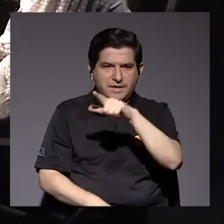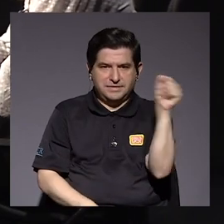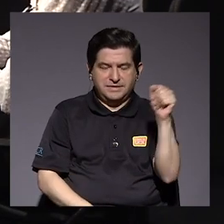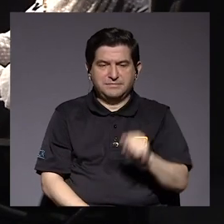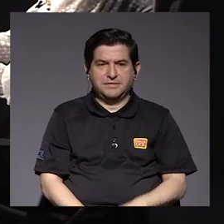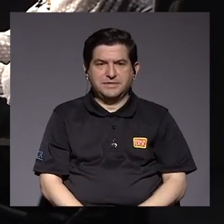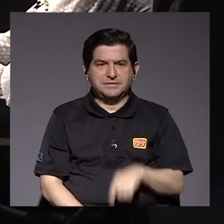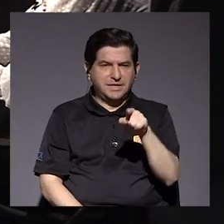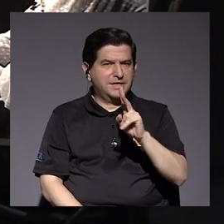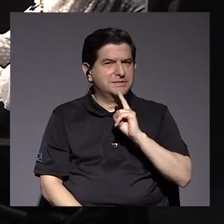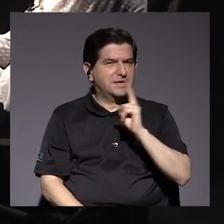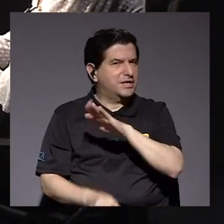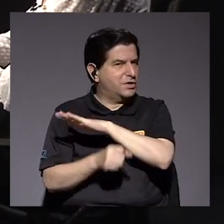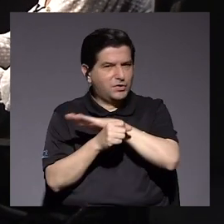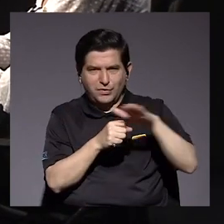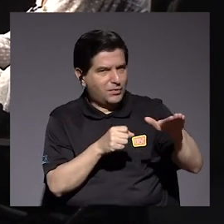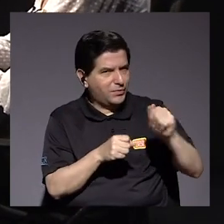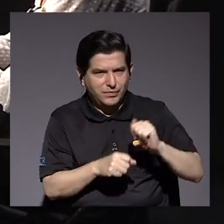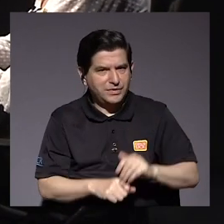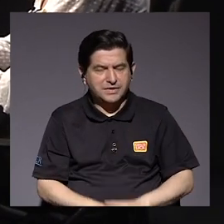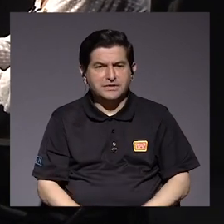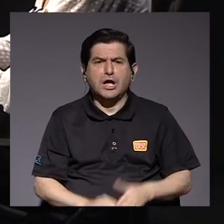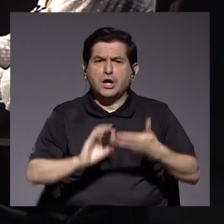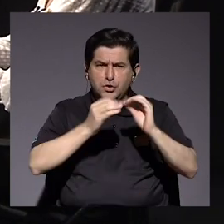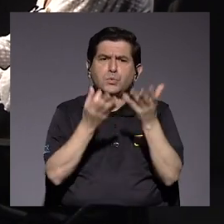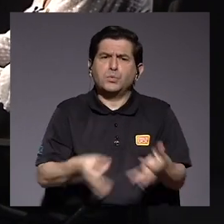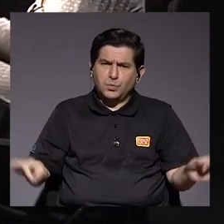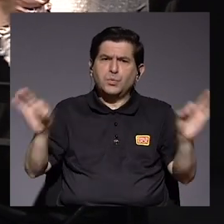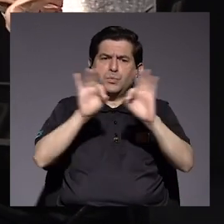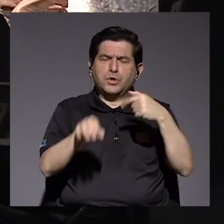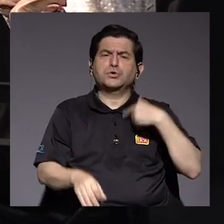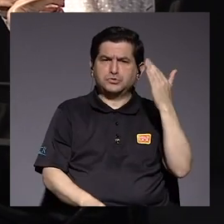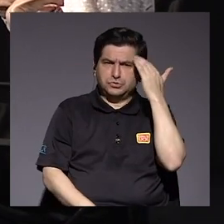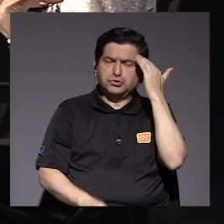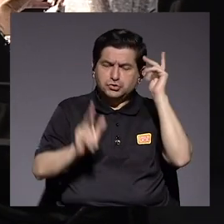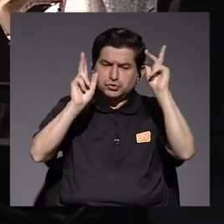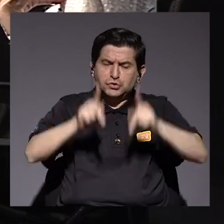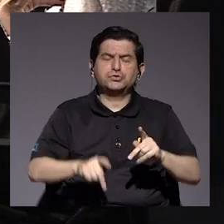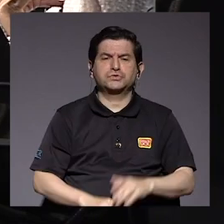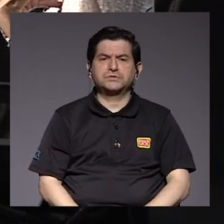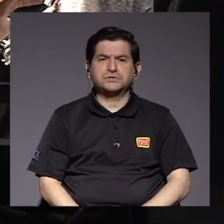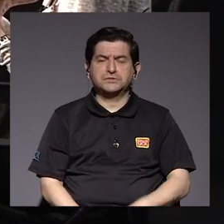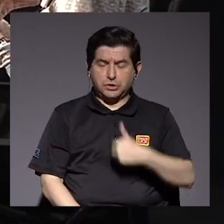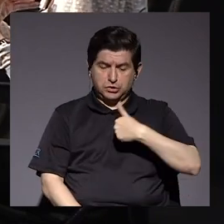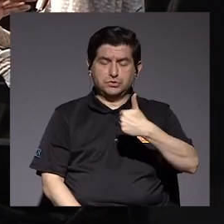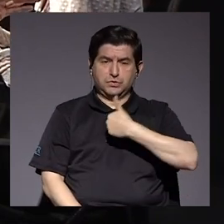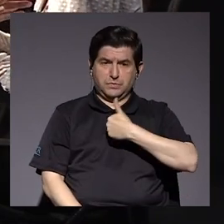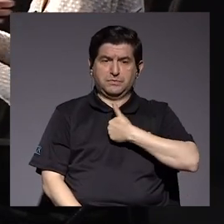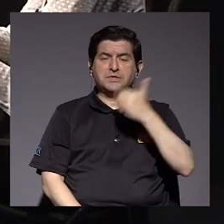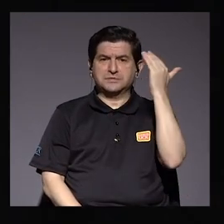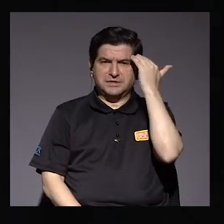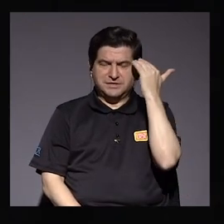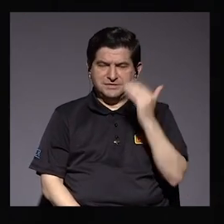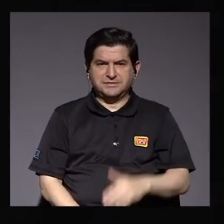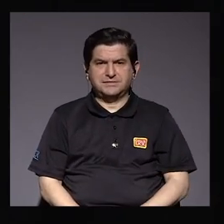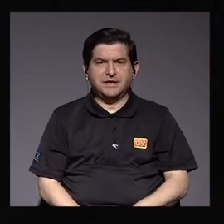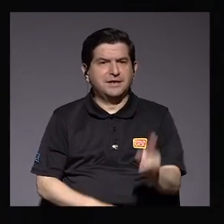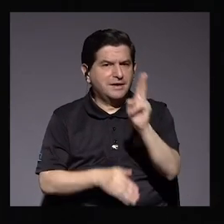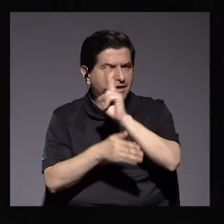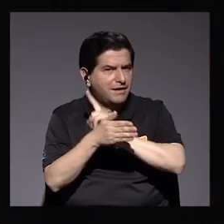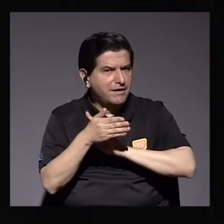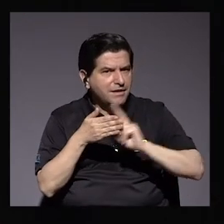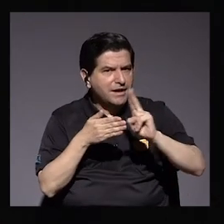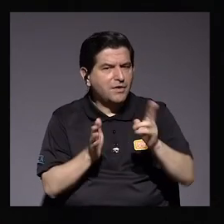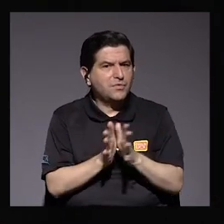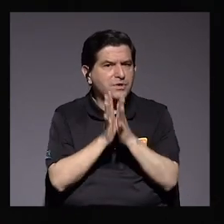verdad absoluta Marina. Hay datos importantes yo conozco gente yo misma conozco gente en esas condiciones.